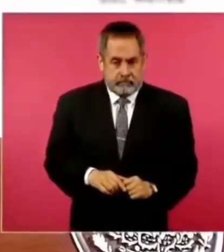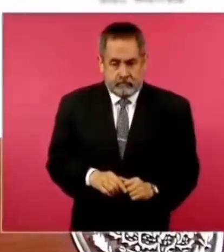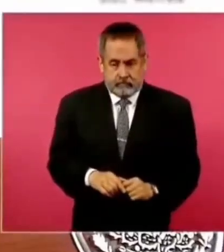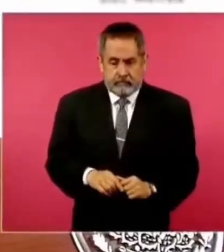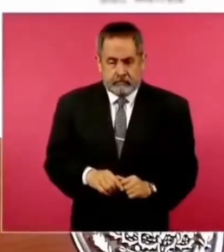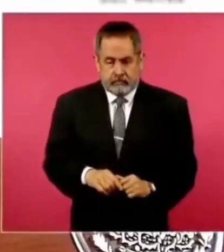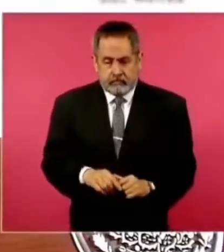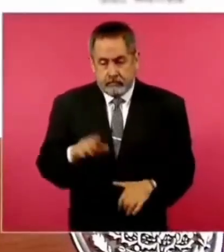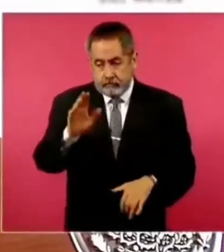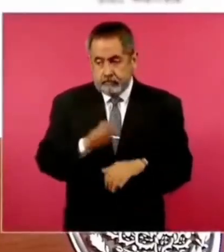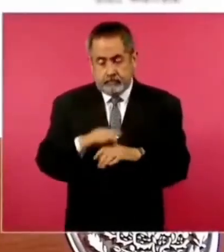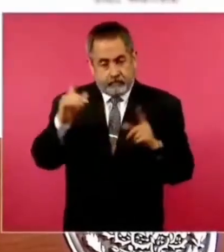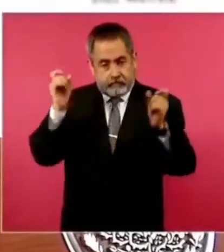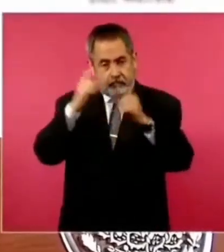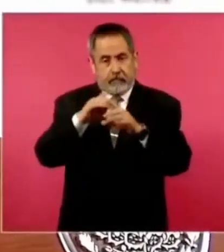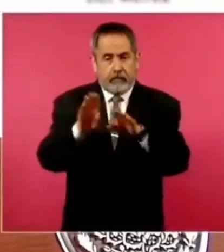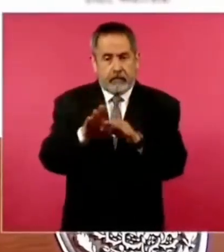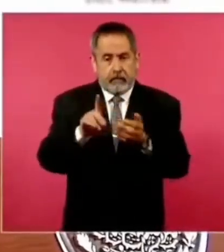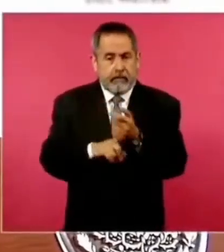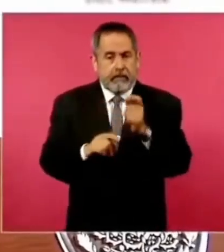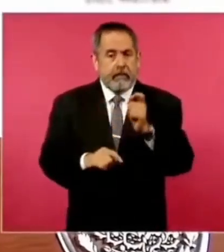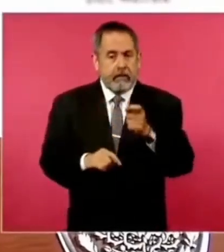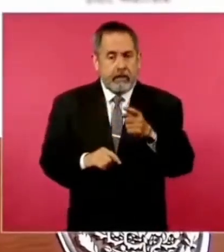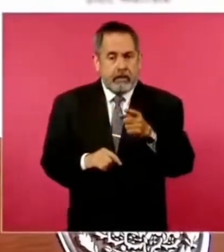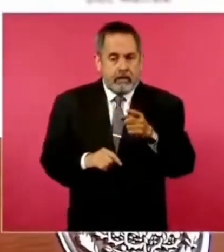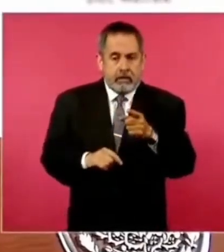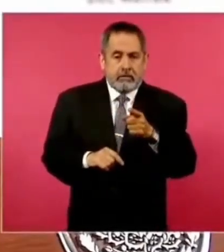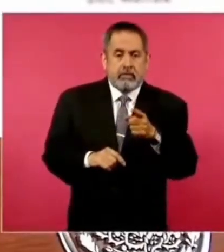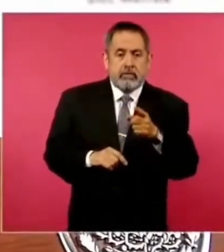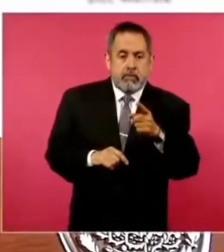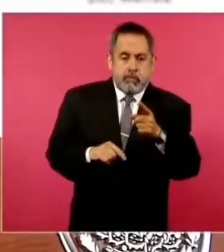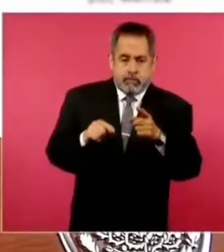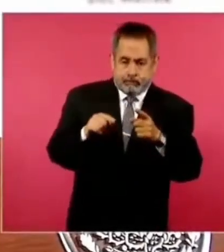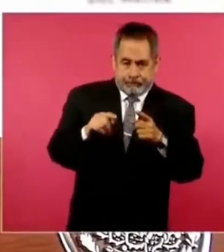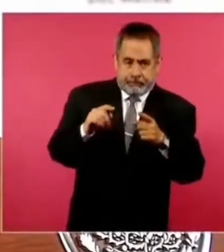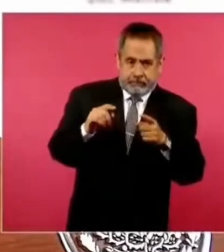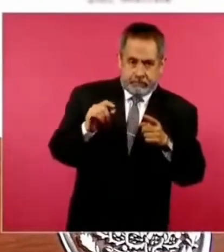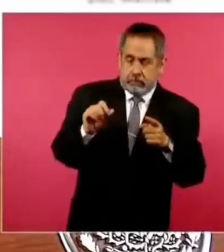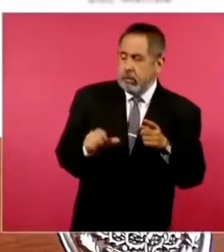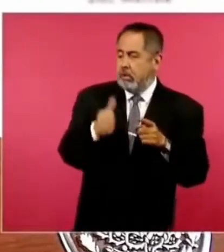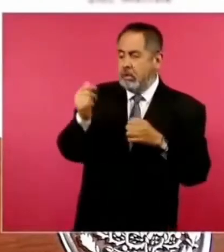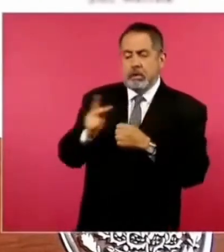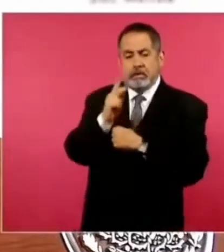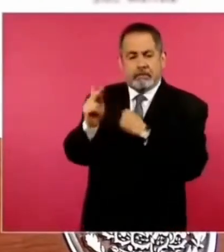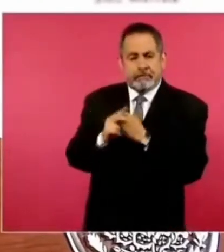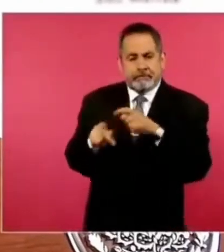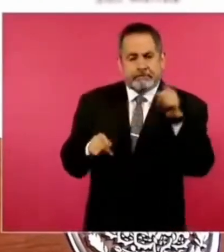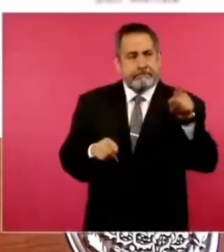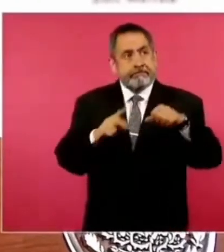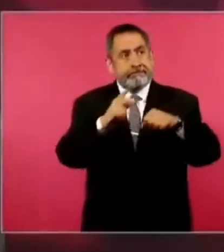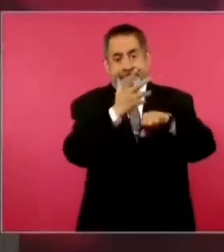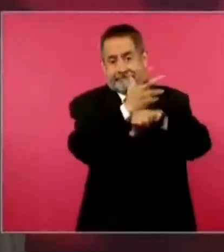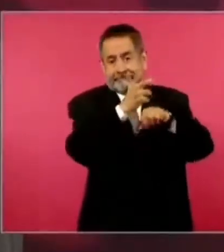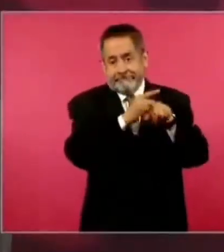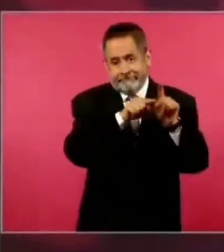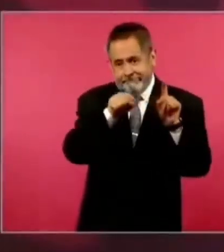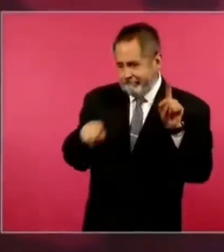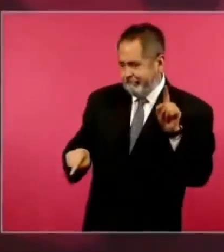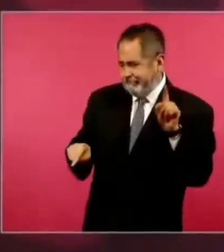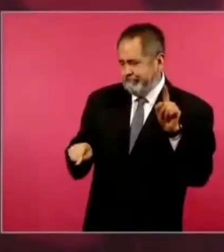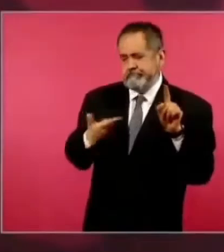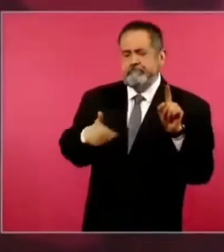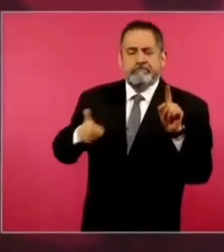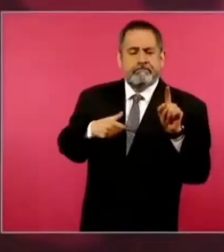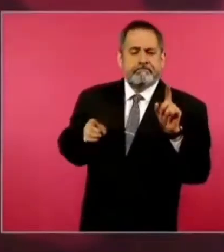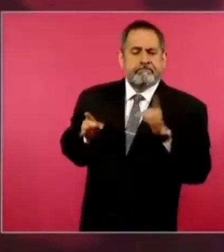dificultad es con países en los que Estados Unidos no quiere